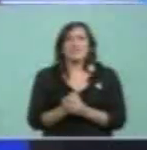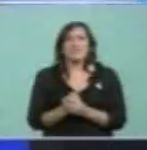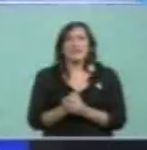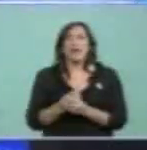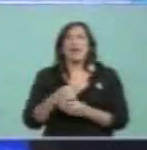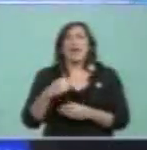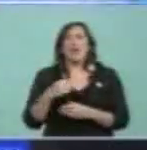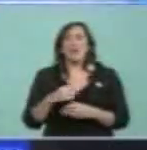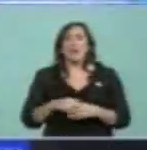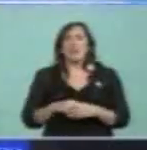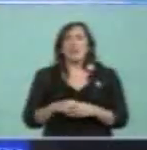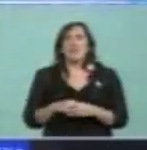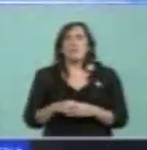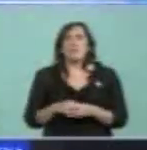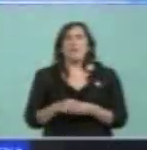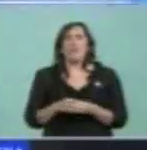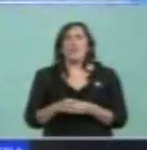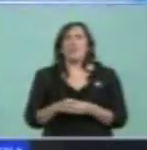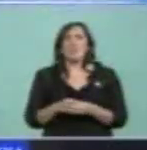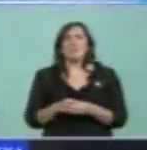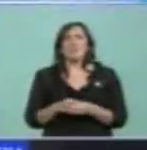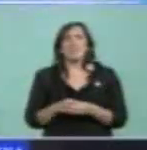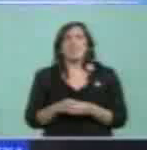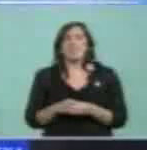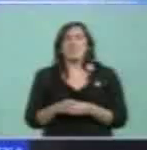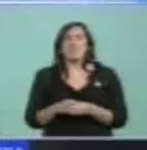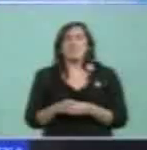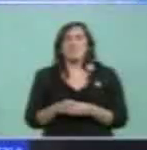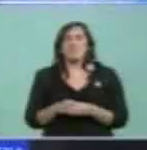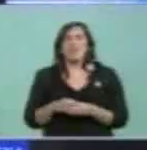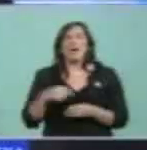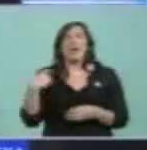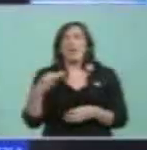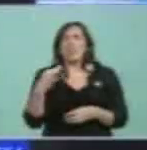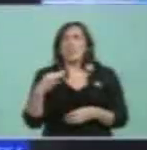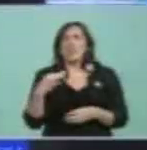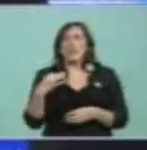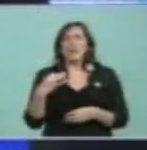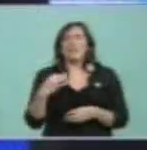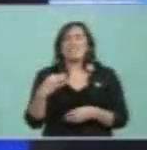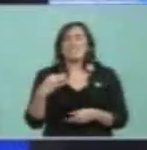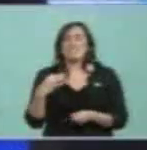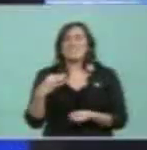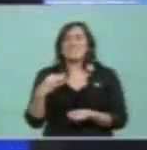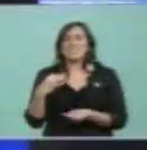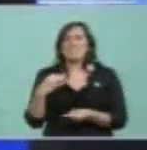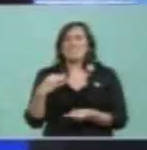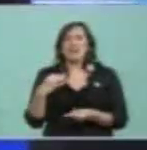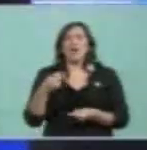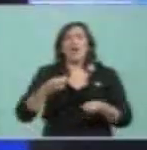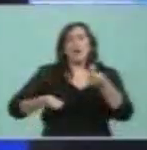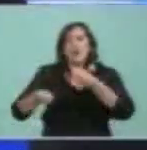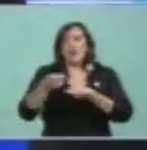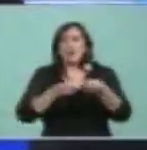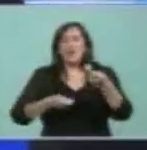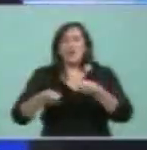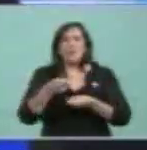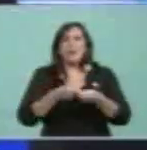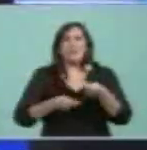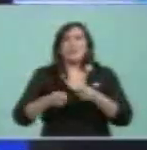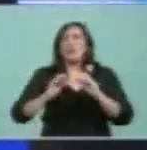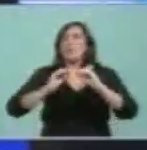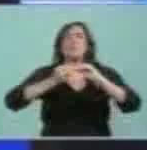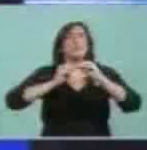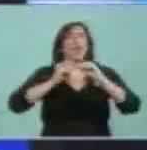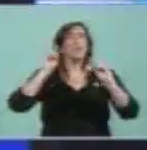articular nuestras economías, nuestra población, con un comercio que se dé también entre